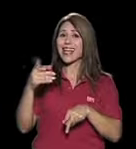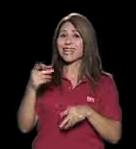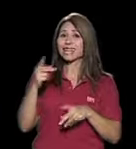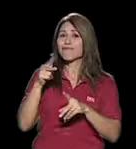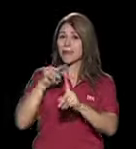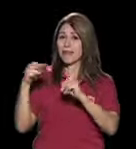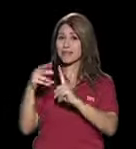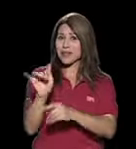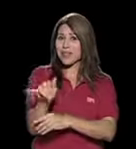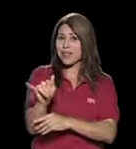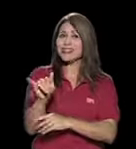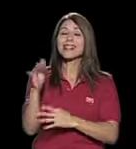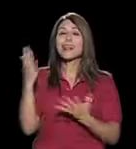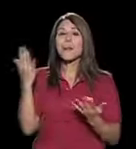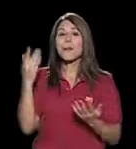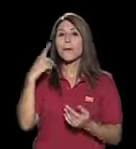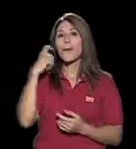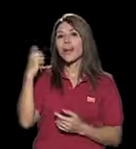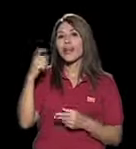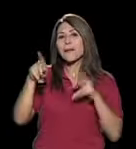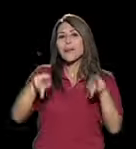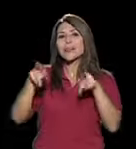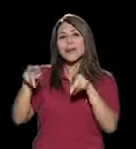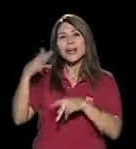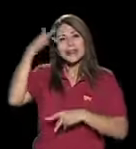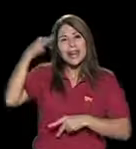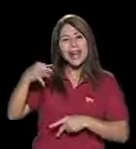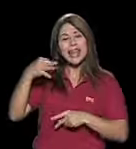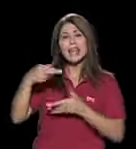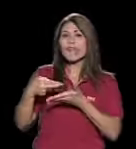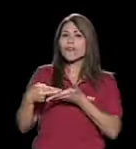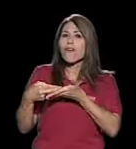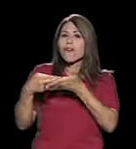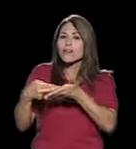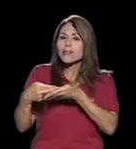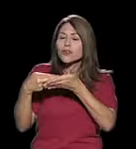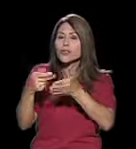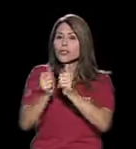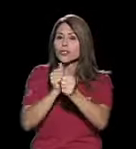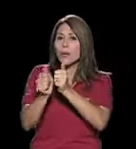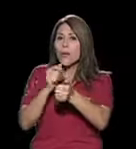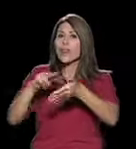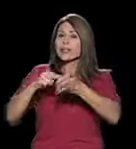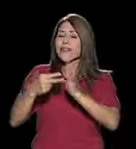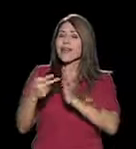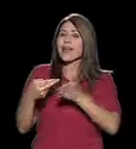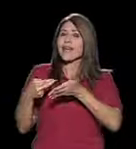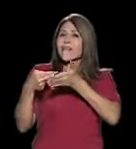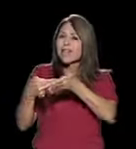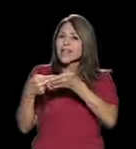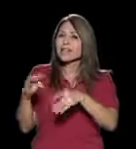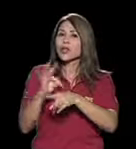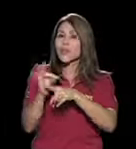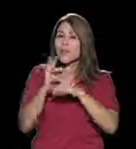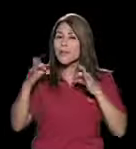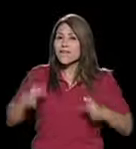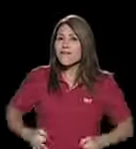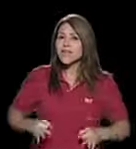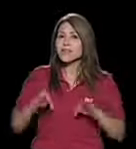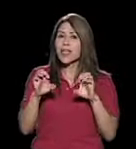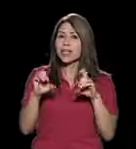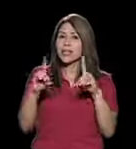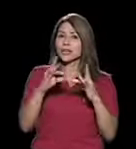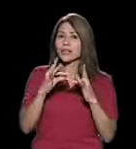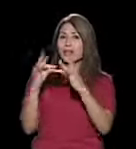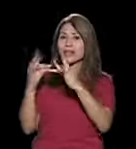han tenido esa perspectiva porque esta misma percepción, ¿verdad? De la rehabilitación ha colado en muchas esferas, ¿verdad? De terapia